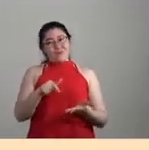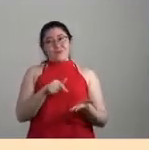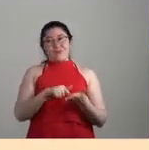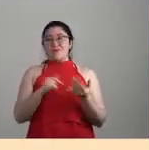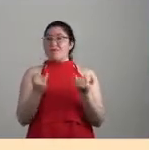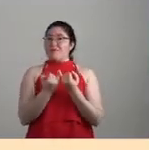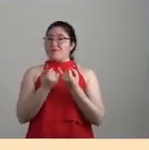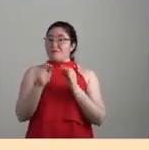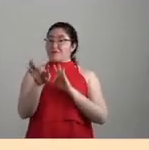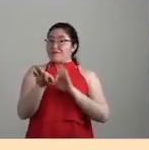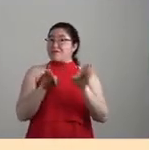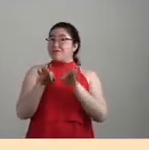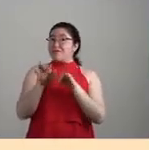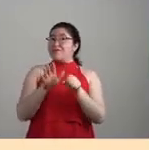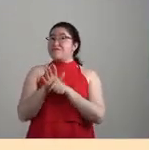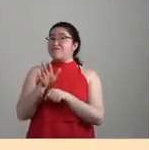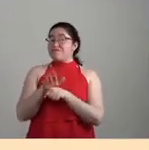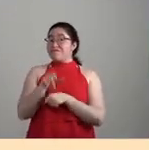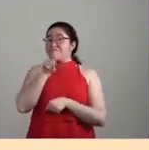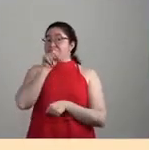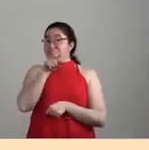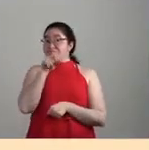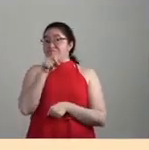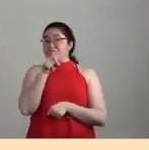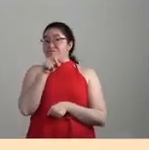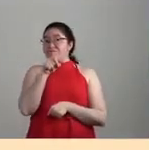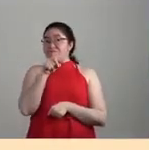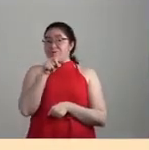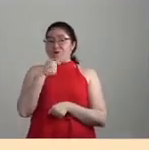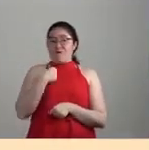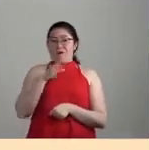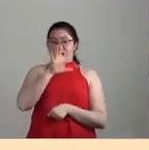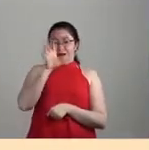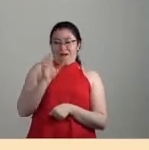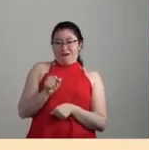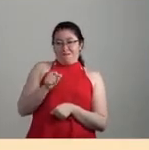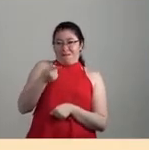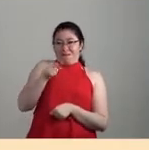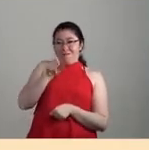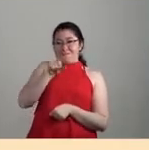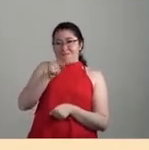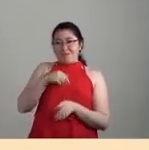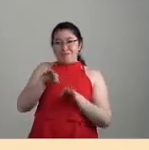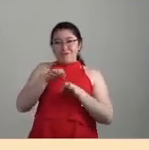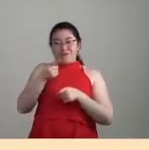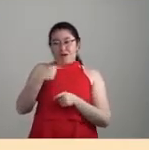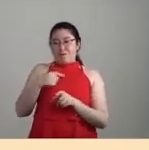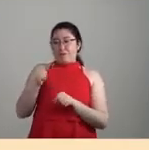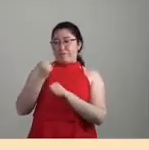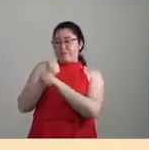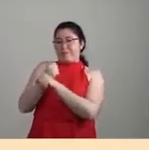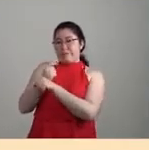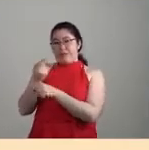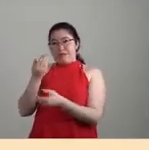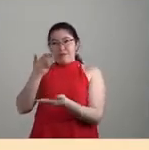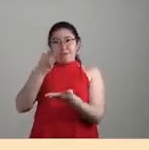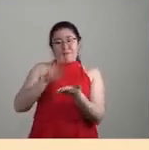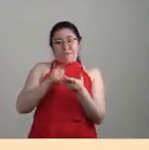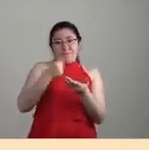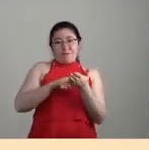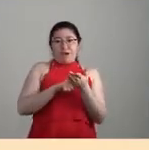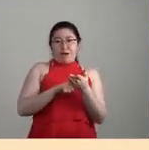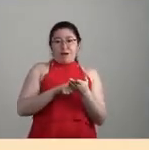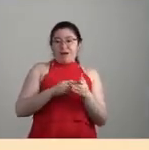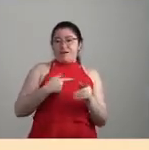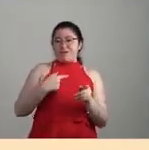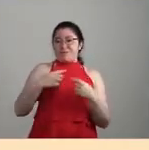fundamentalmente de la población afroamericana esclavizada en los estados del sur fue fundamental para el desarrollo de toda la industria textil en el